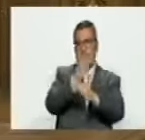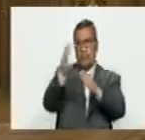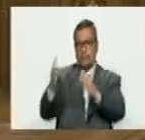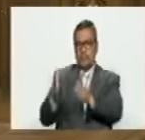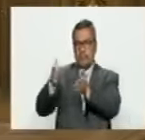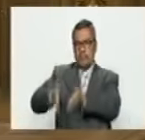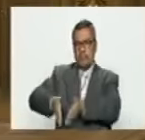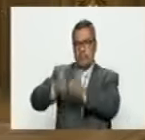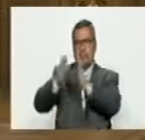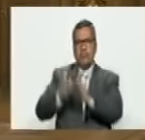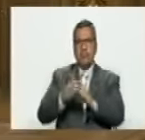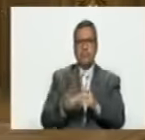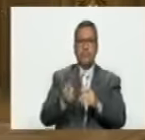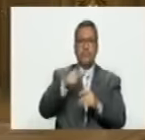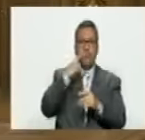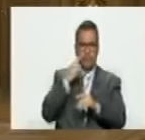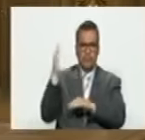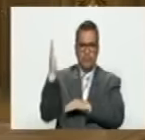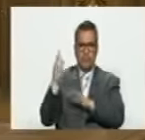y la siguiente